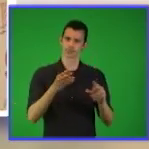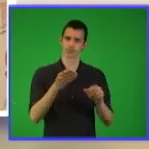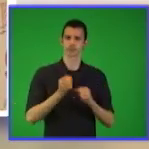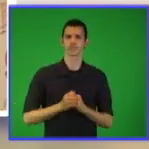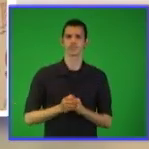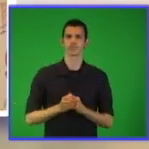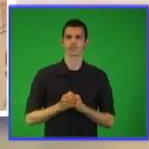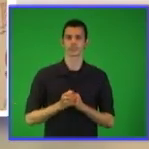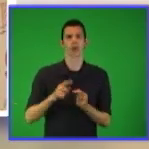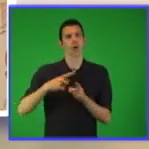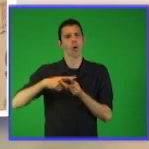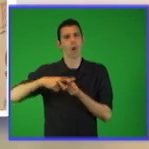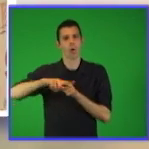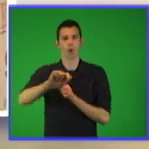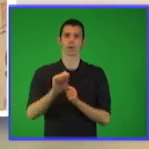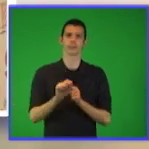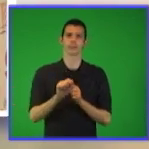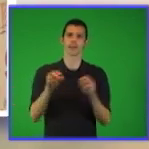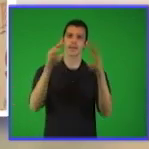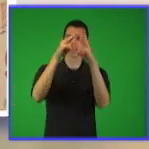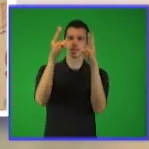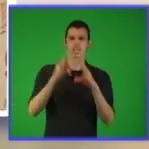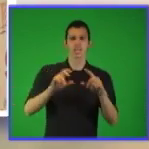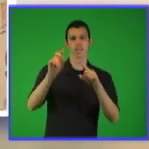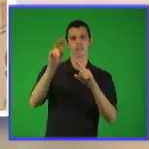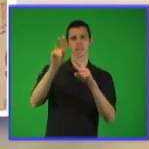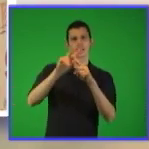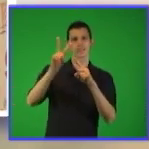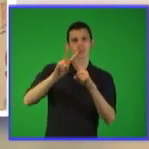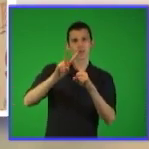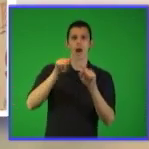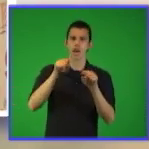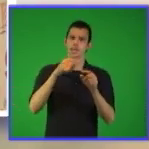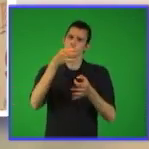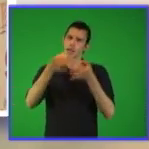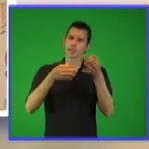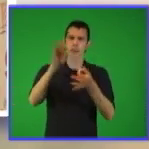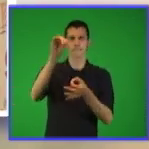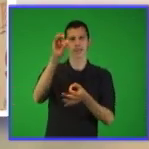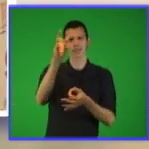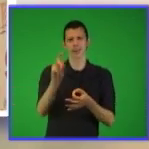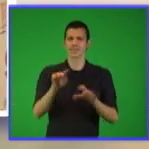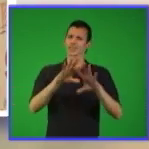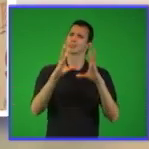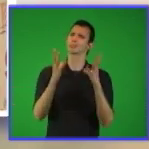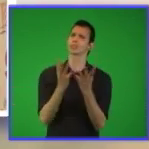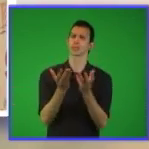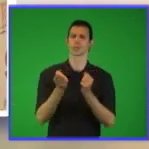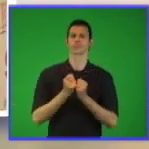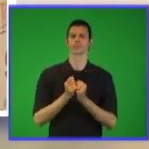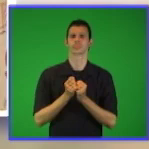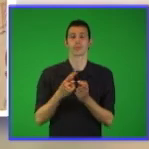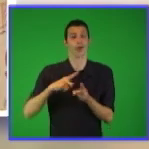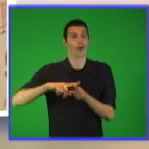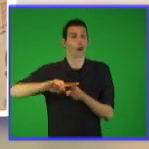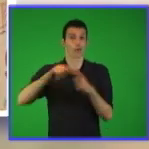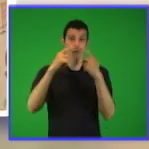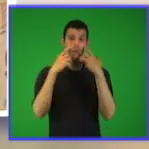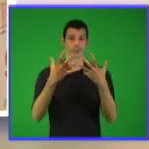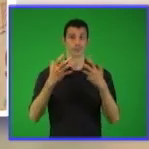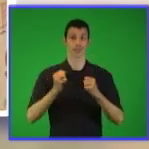que es un espacio de interacción entre los estudiantes, la familia y especialistas que pueden estar